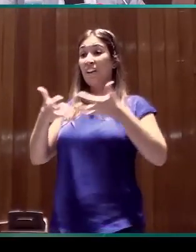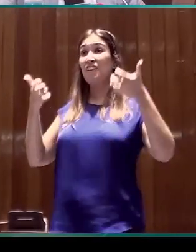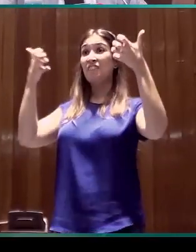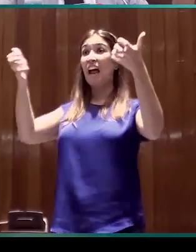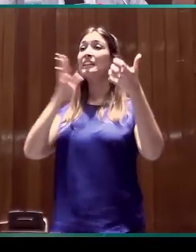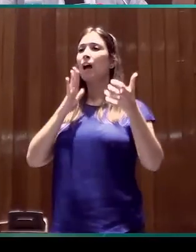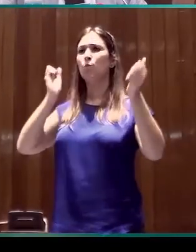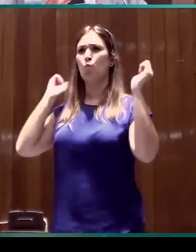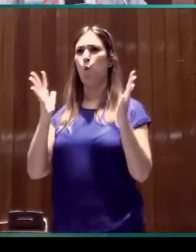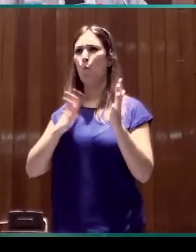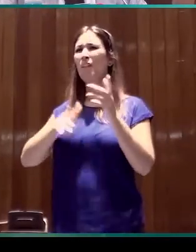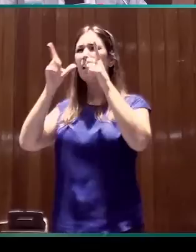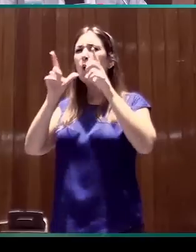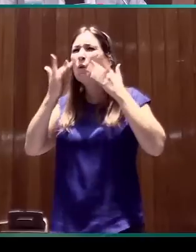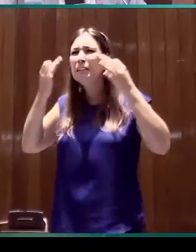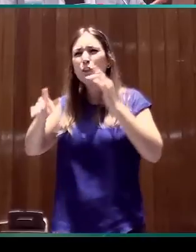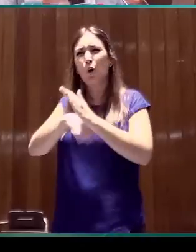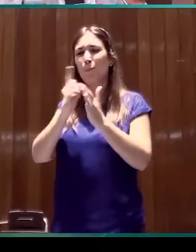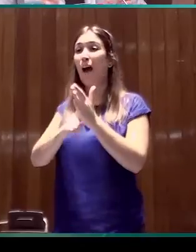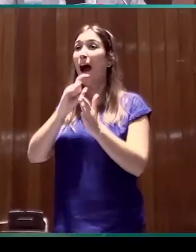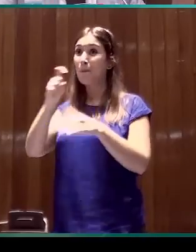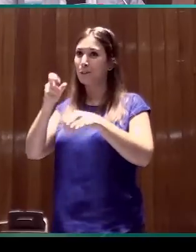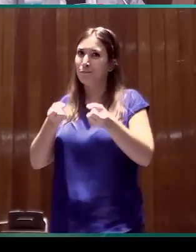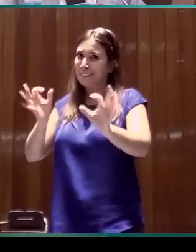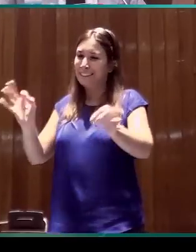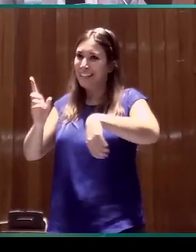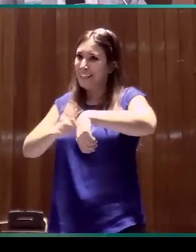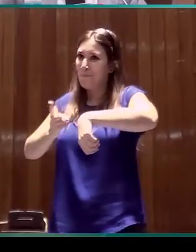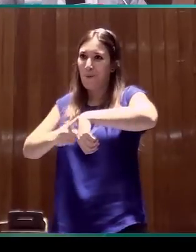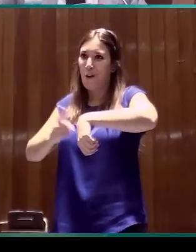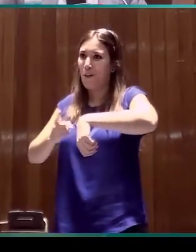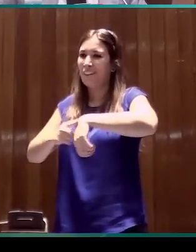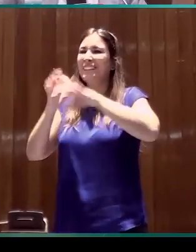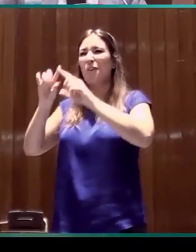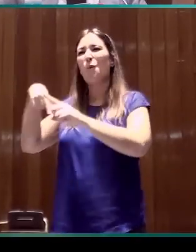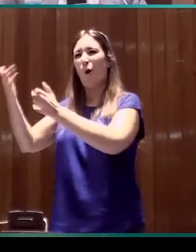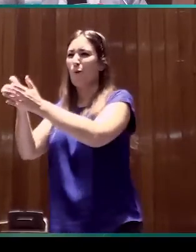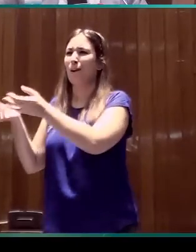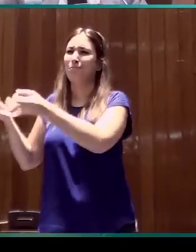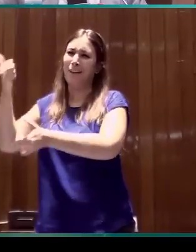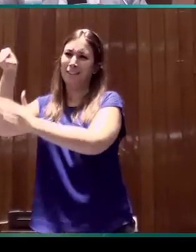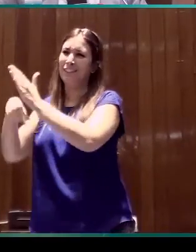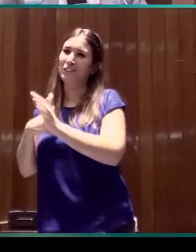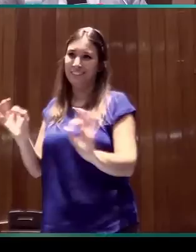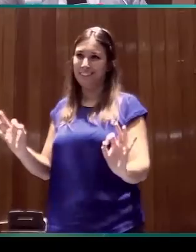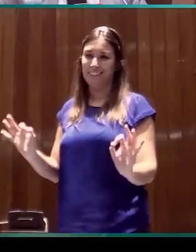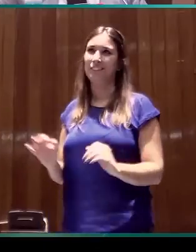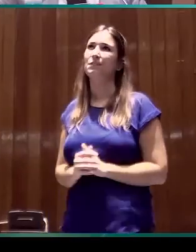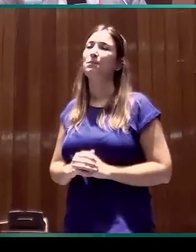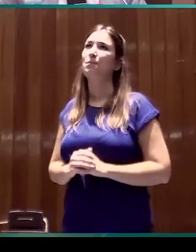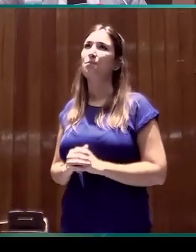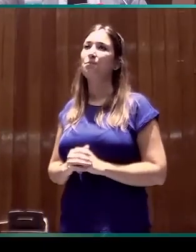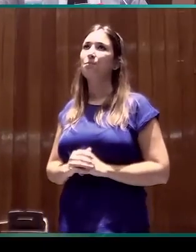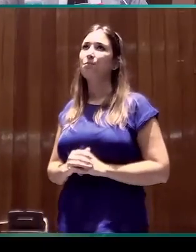lingüístico. No me detengo en ello porque sé que volverán mis compañeros sobre esta